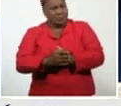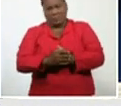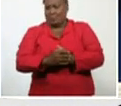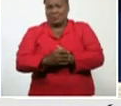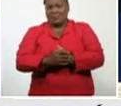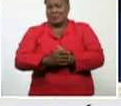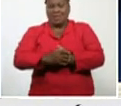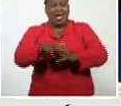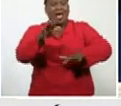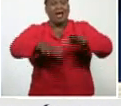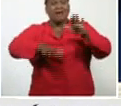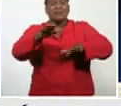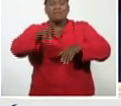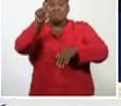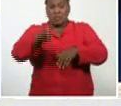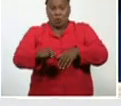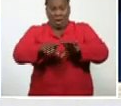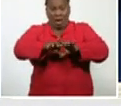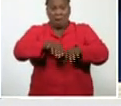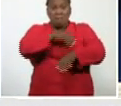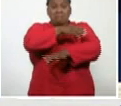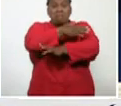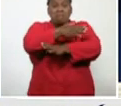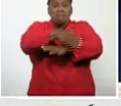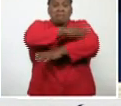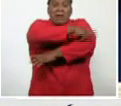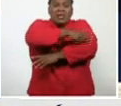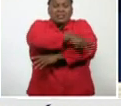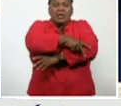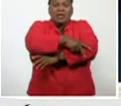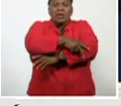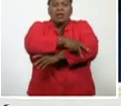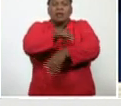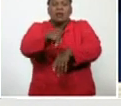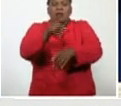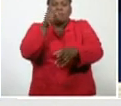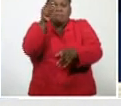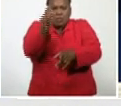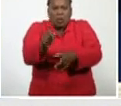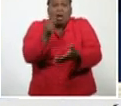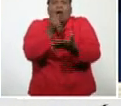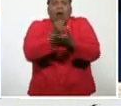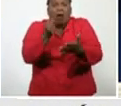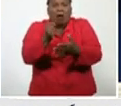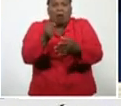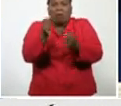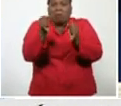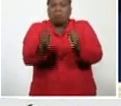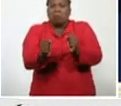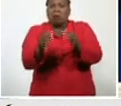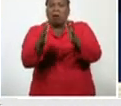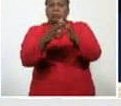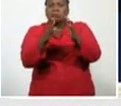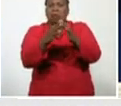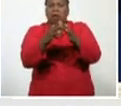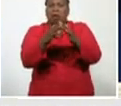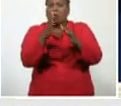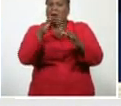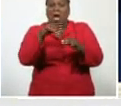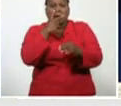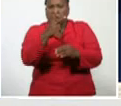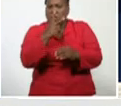confirmados, lo continúan, desde su domicilio, y los contactos, generalmente, se estudian, en la comunidad,